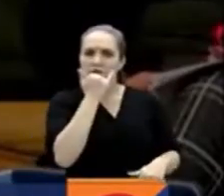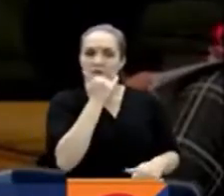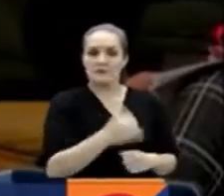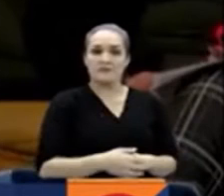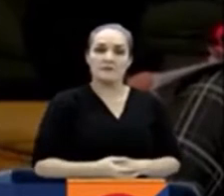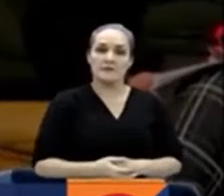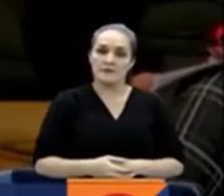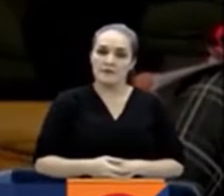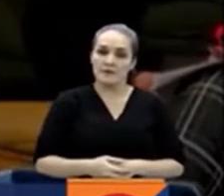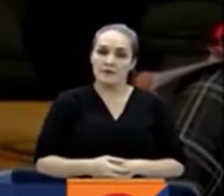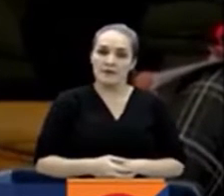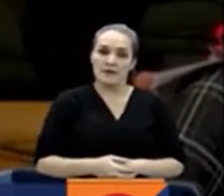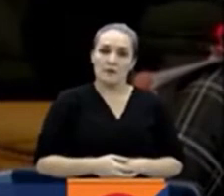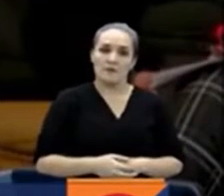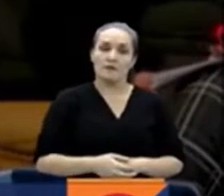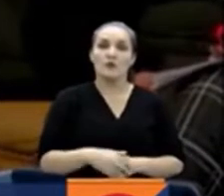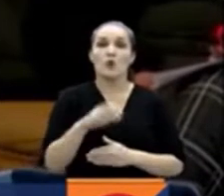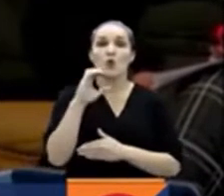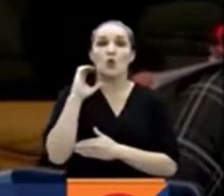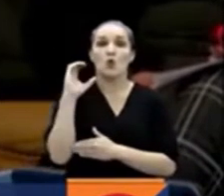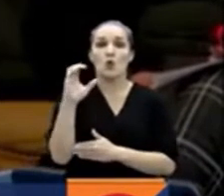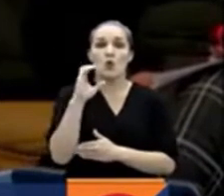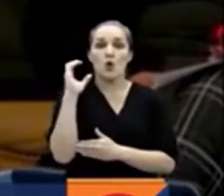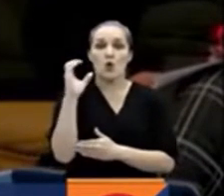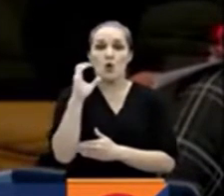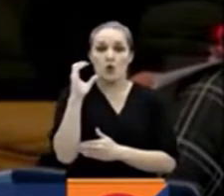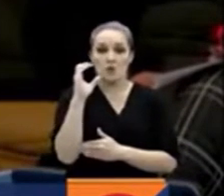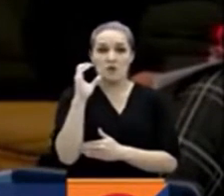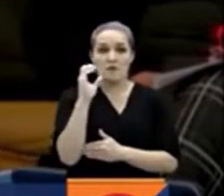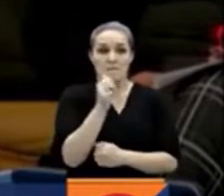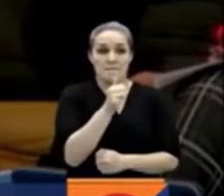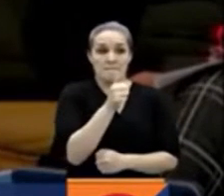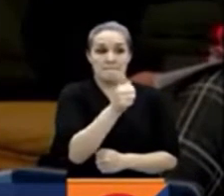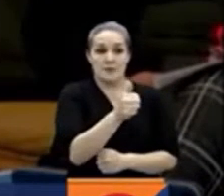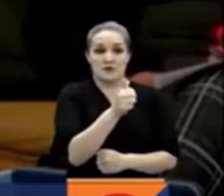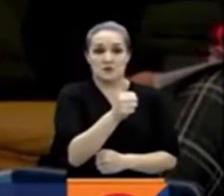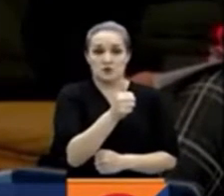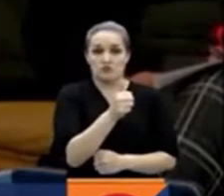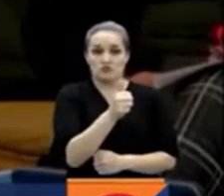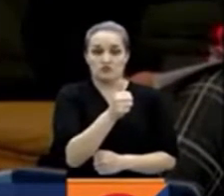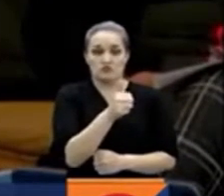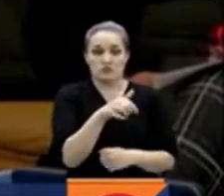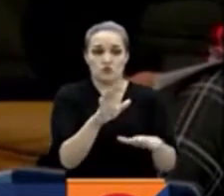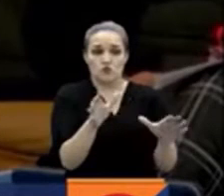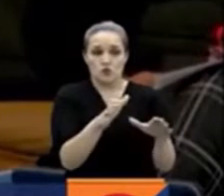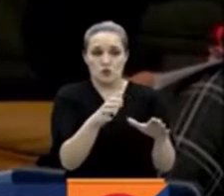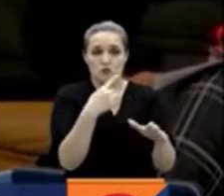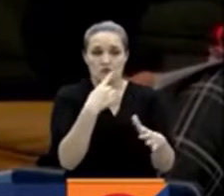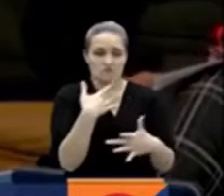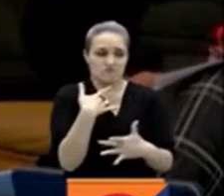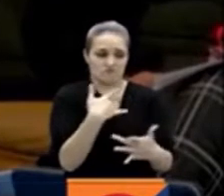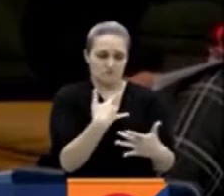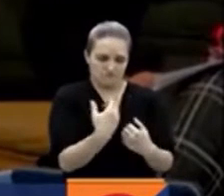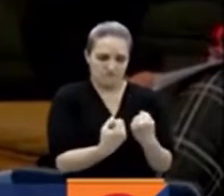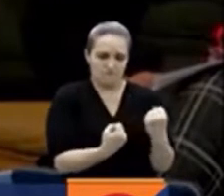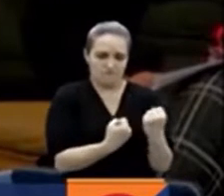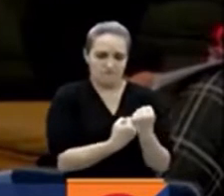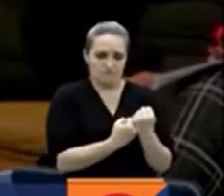expresa sin reservas su solidaridad y respaldo al pueblo peruano,